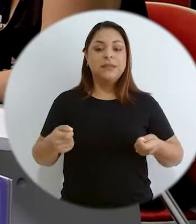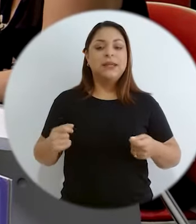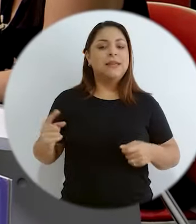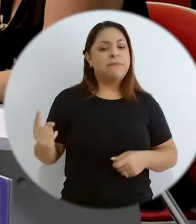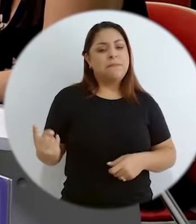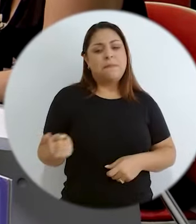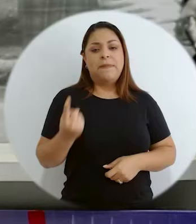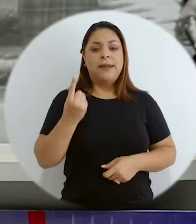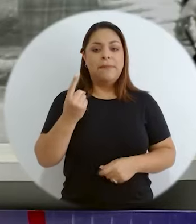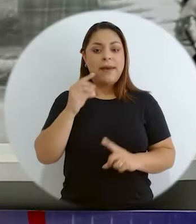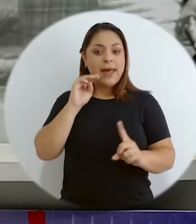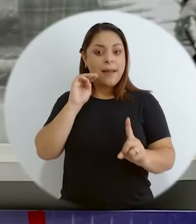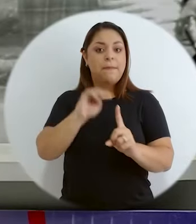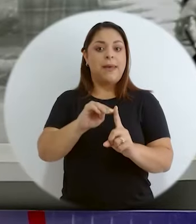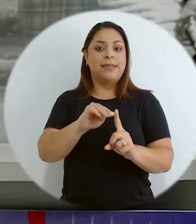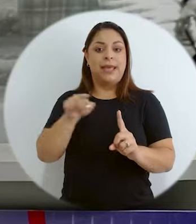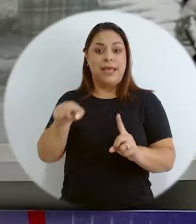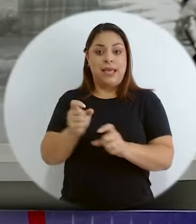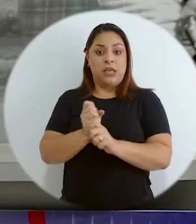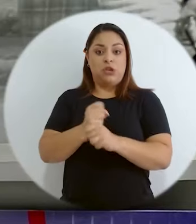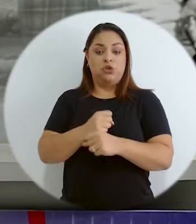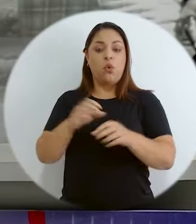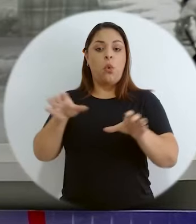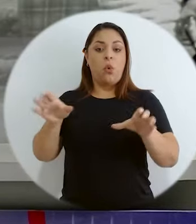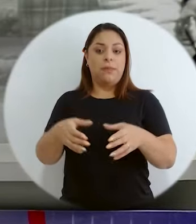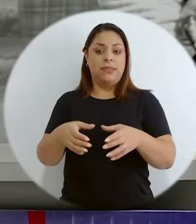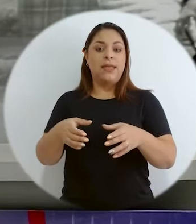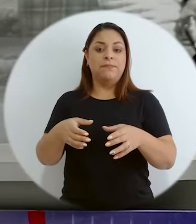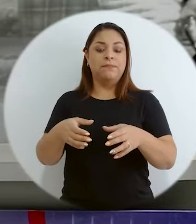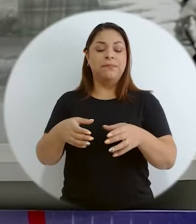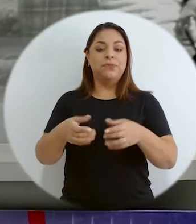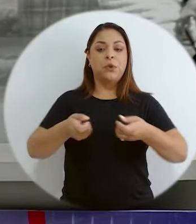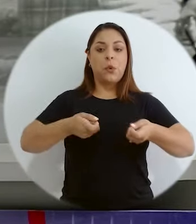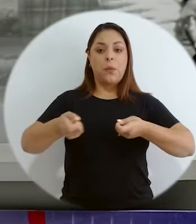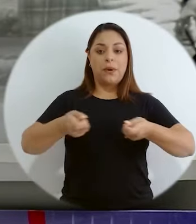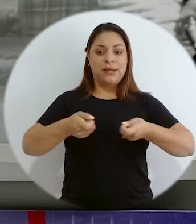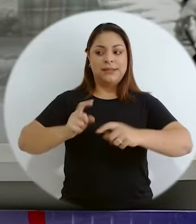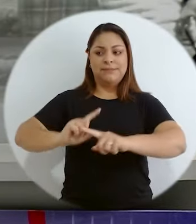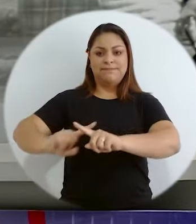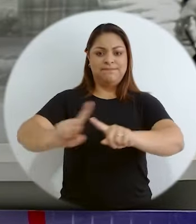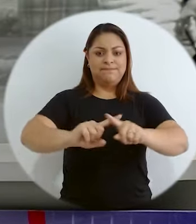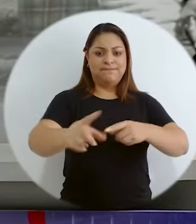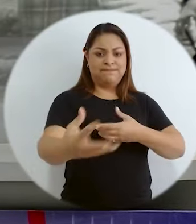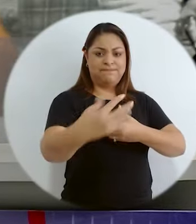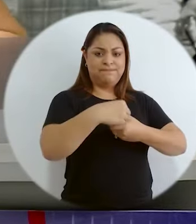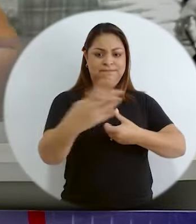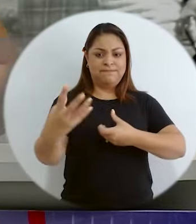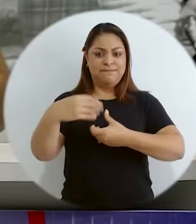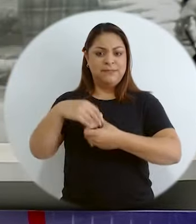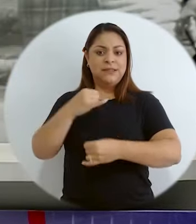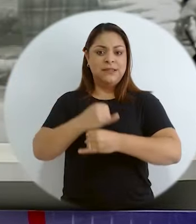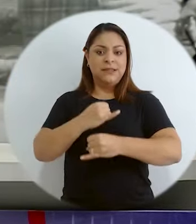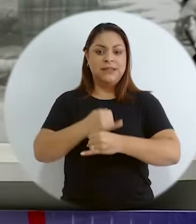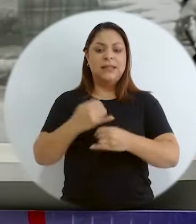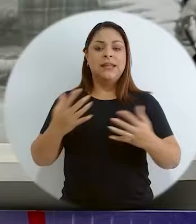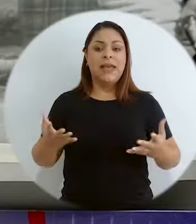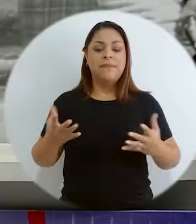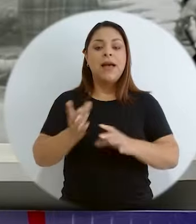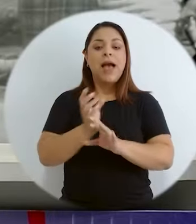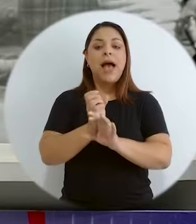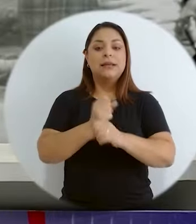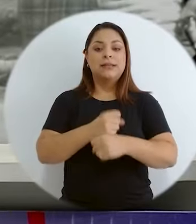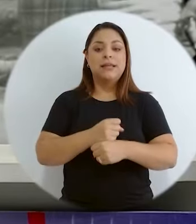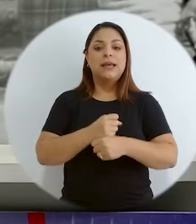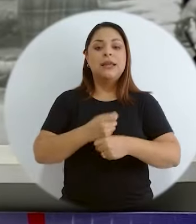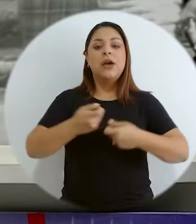metas que se propuso dentro de este comité de gobernanza, que se iba a hacer interinstitucional, era generar unidades de manejo para que las